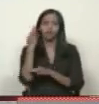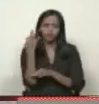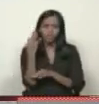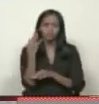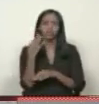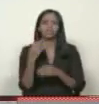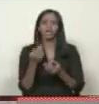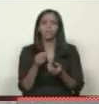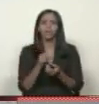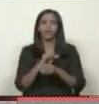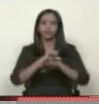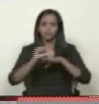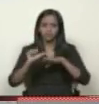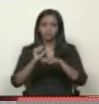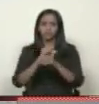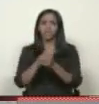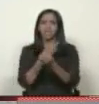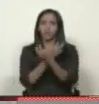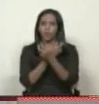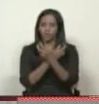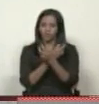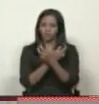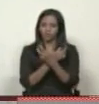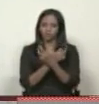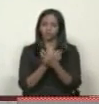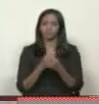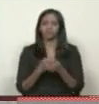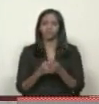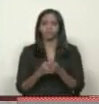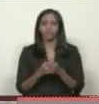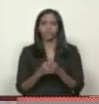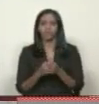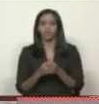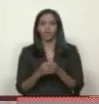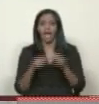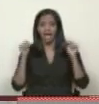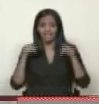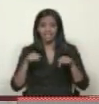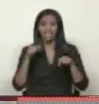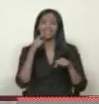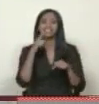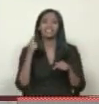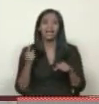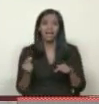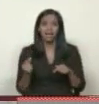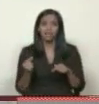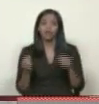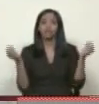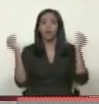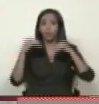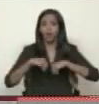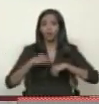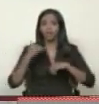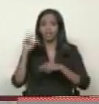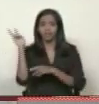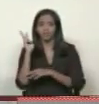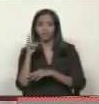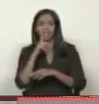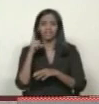trasplante de médula ósea, aquí en Italia. Es un convenio que hay entre Venezuela e Italia.